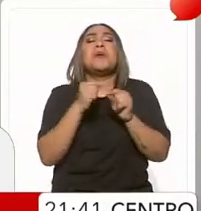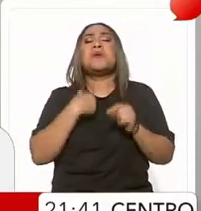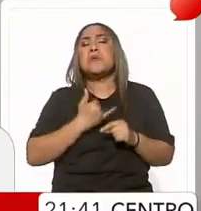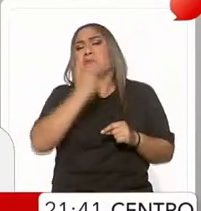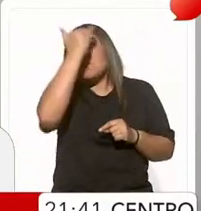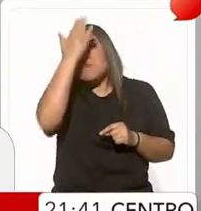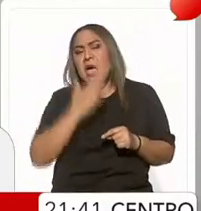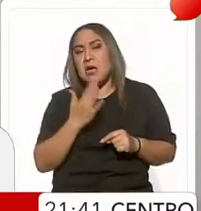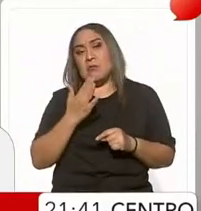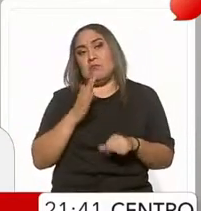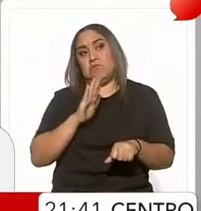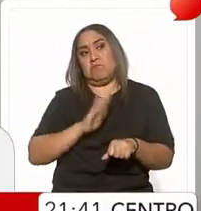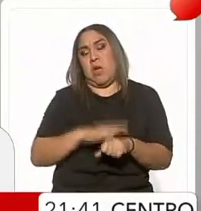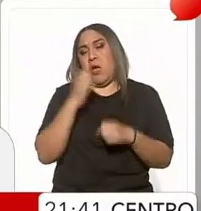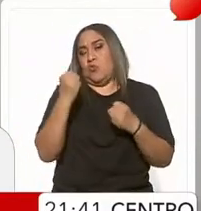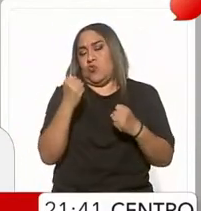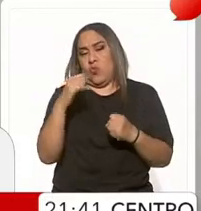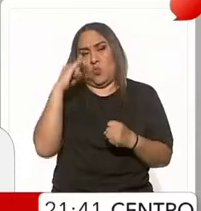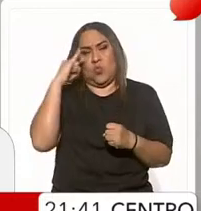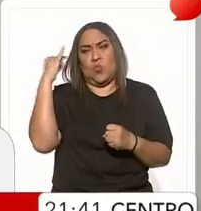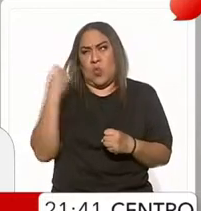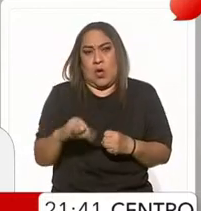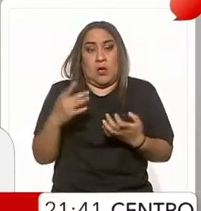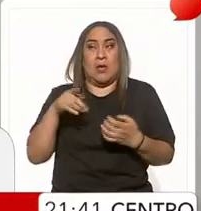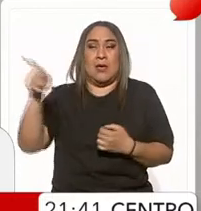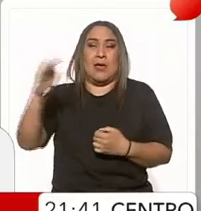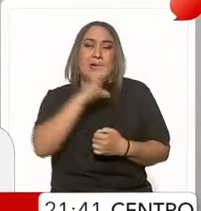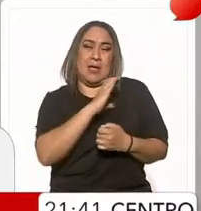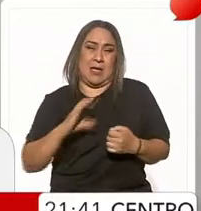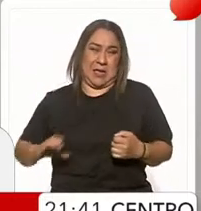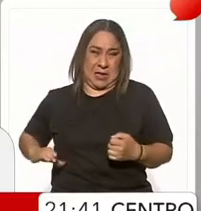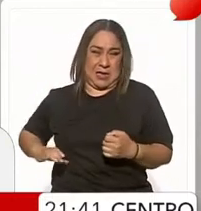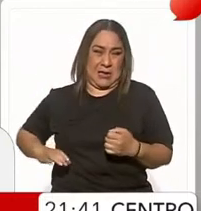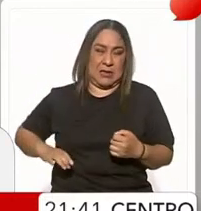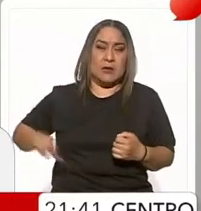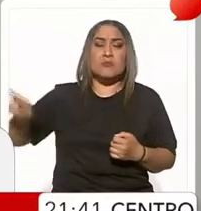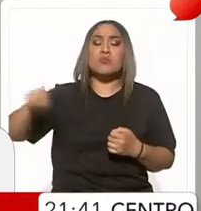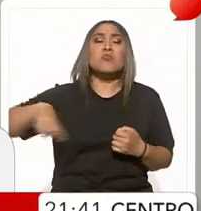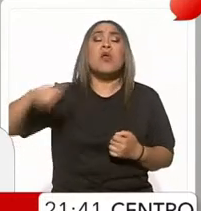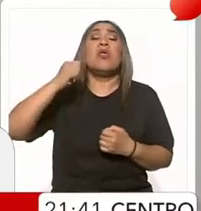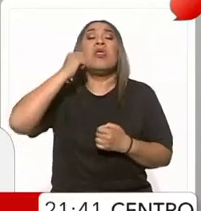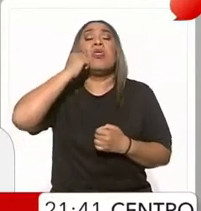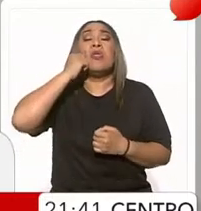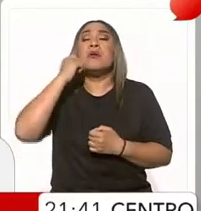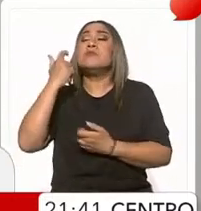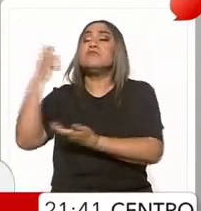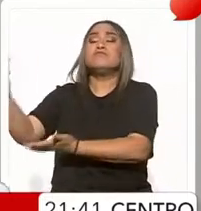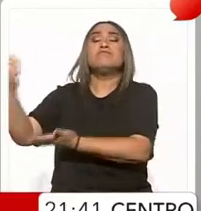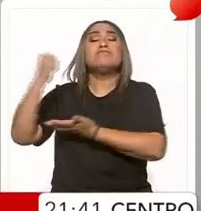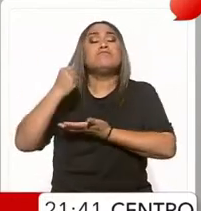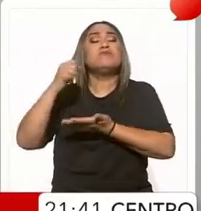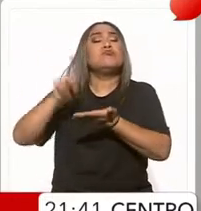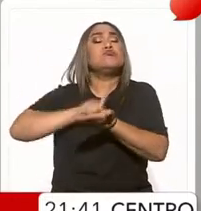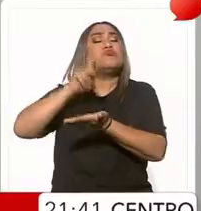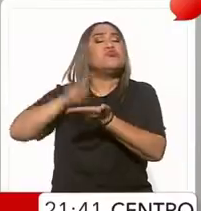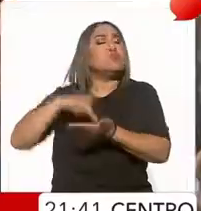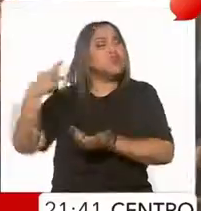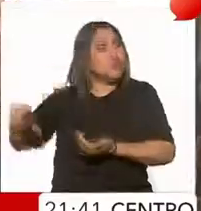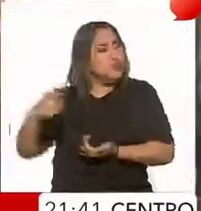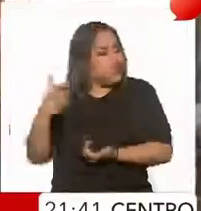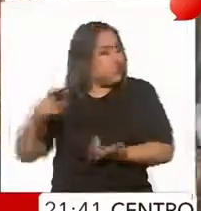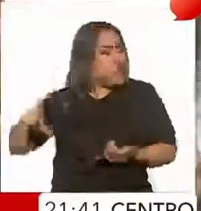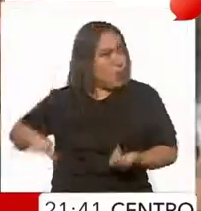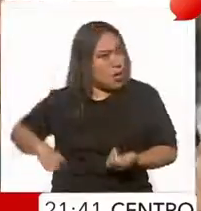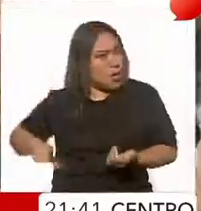pero yo creo que es mucho más ofensivo que la candidata de enfrente estés usando de manera reiterada los recursos públicos.